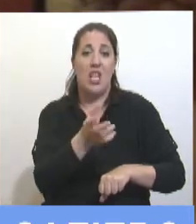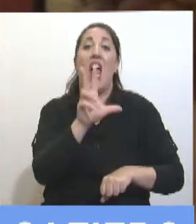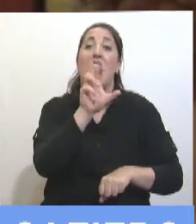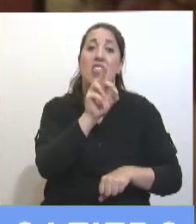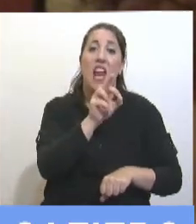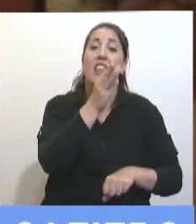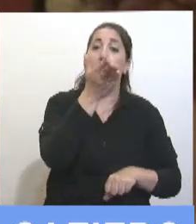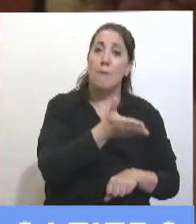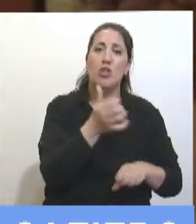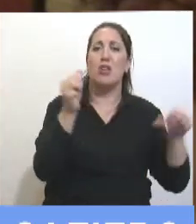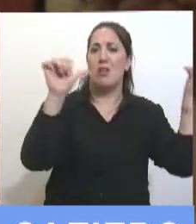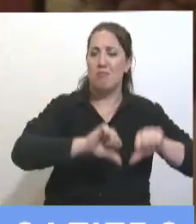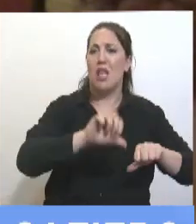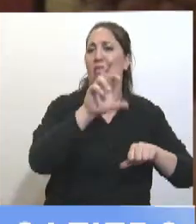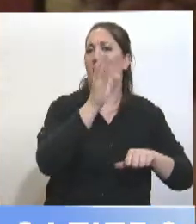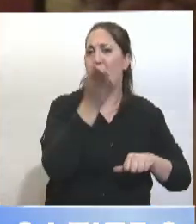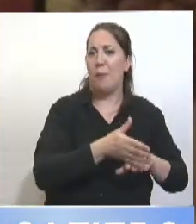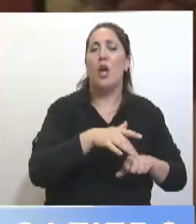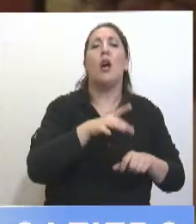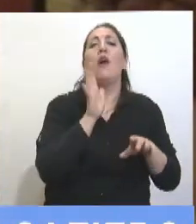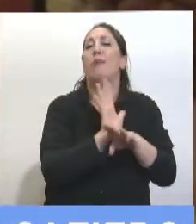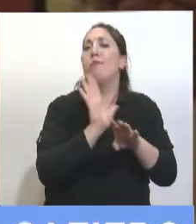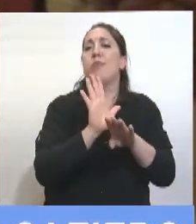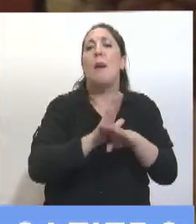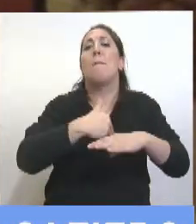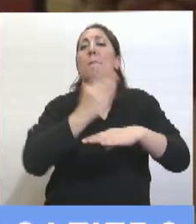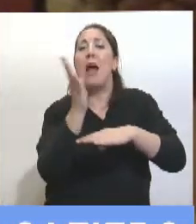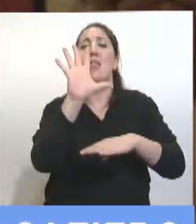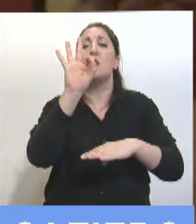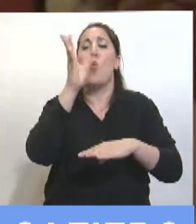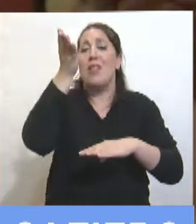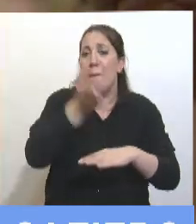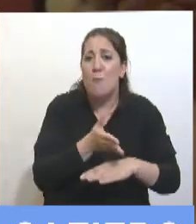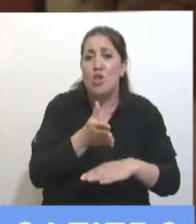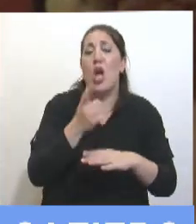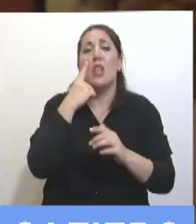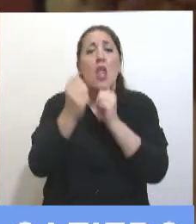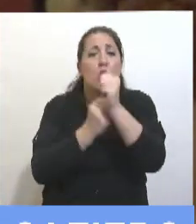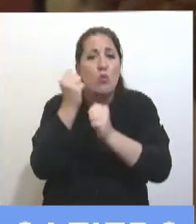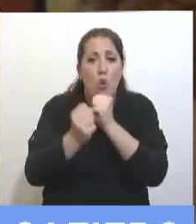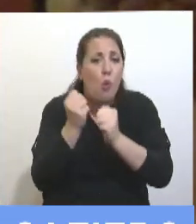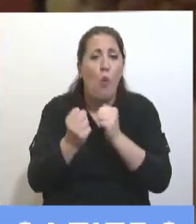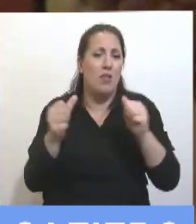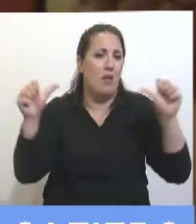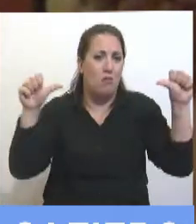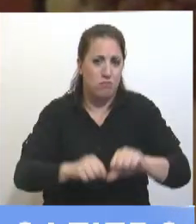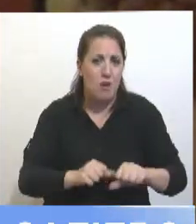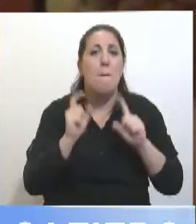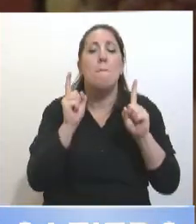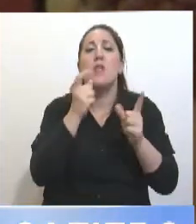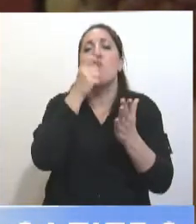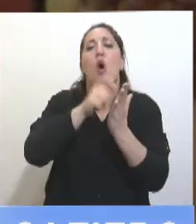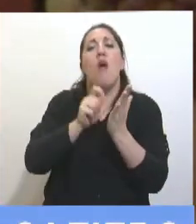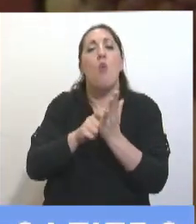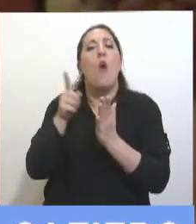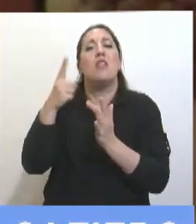ha caído el 30%. Quiere decir que más del 50% de la caída de industria en una encuesta que hizo la Unión Industrial.